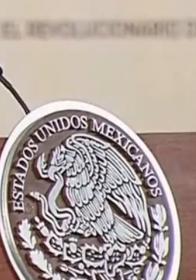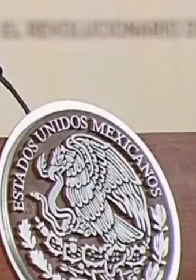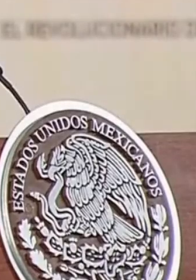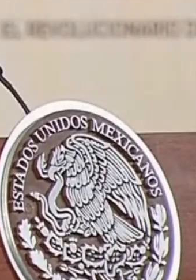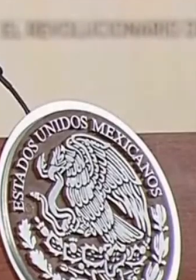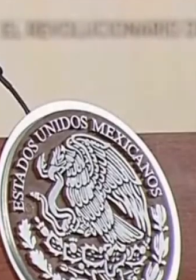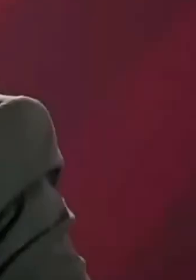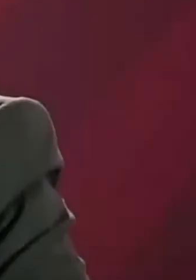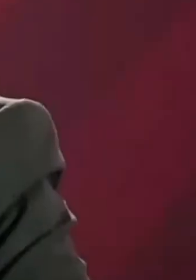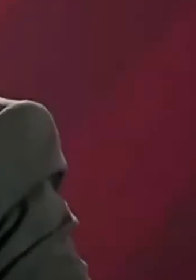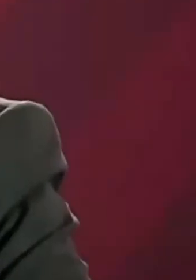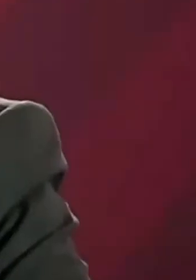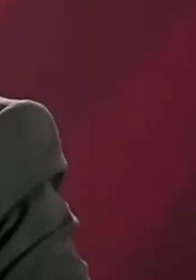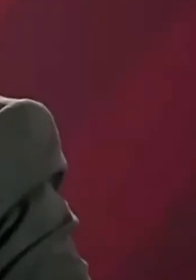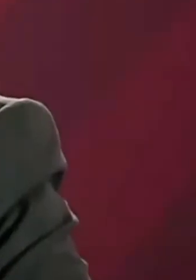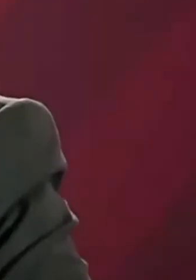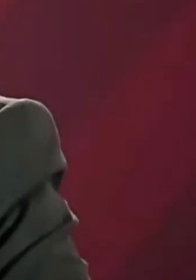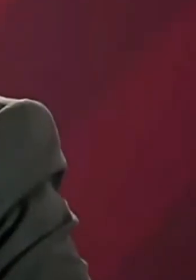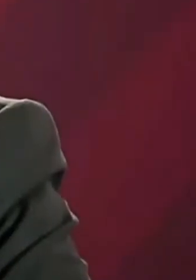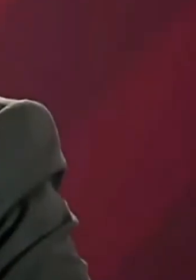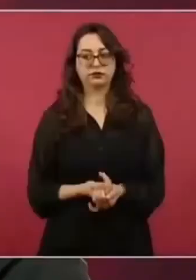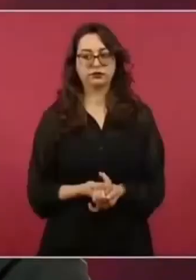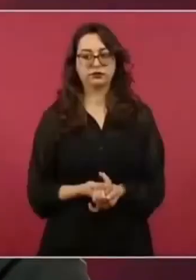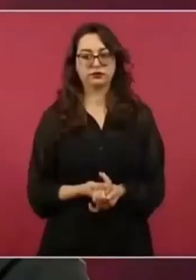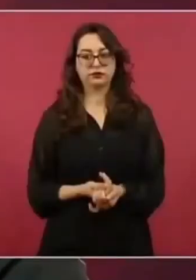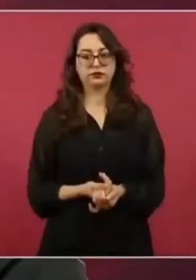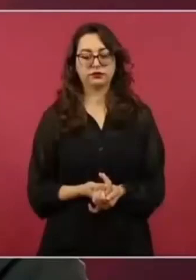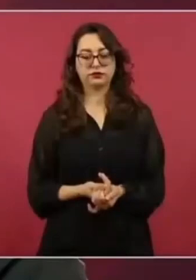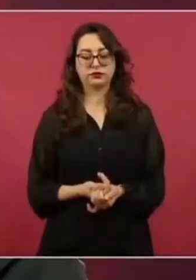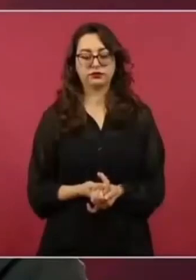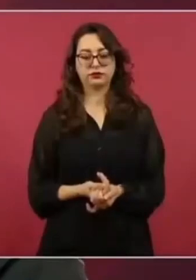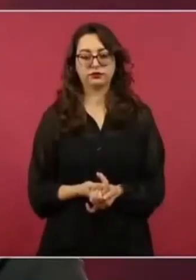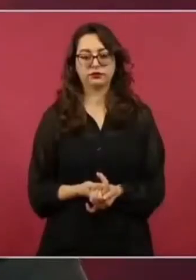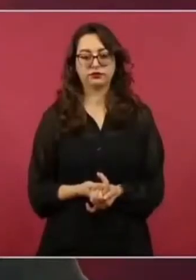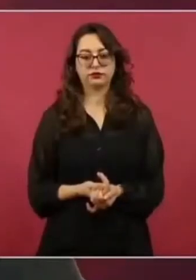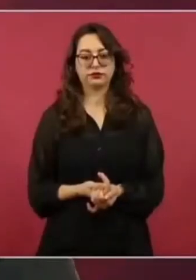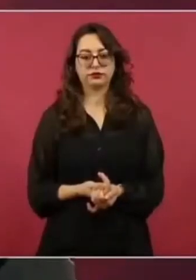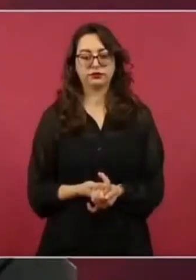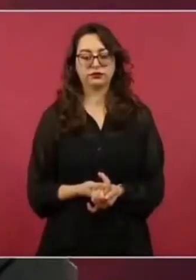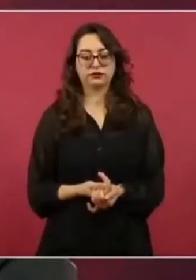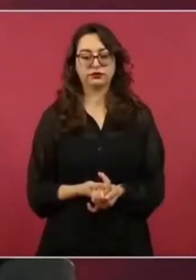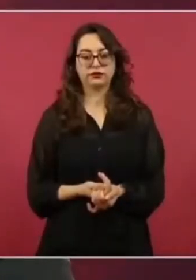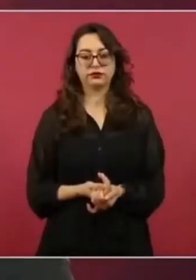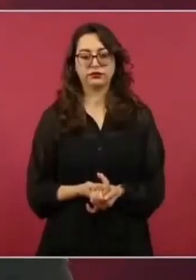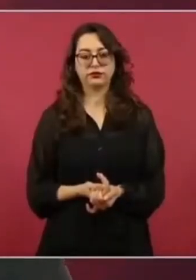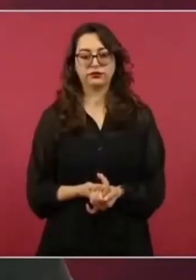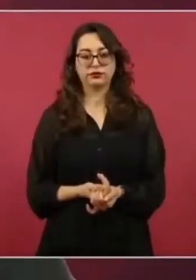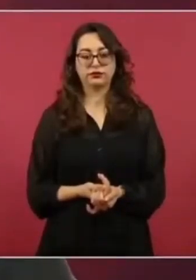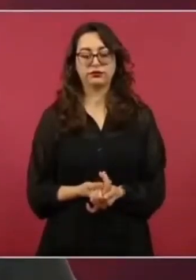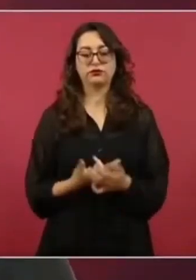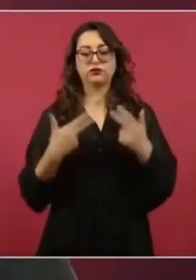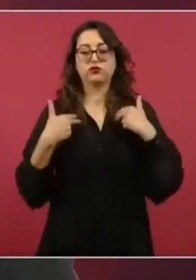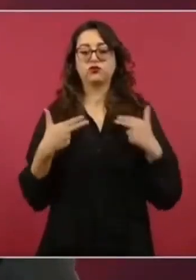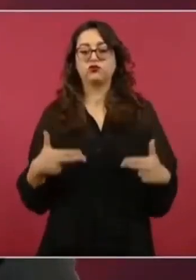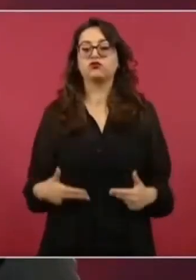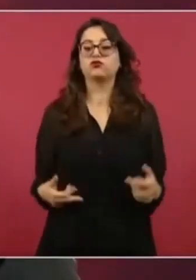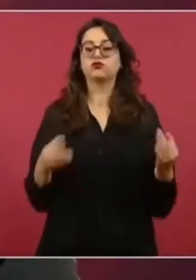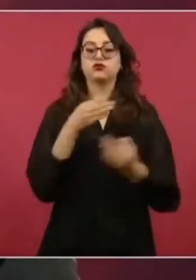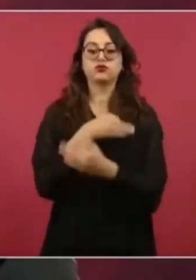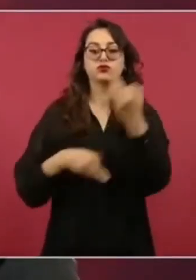que realmente nos amáramos todos los seres humanos.